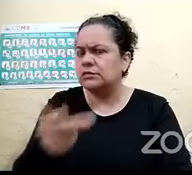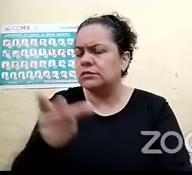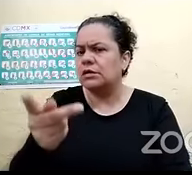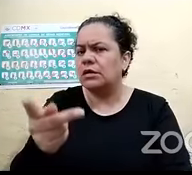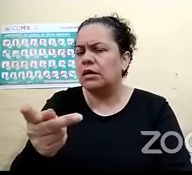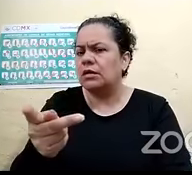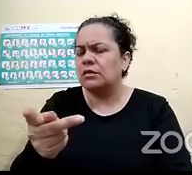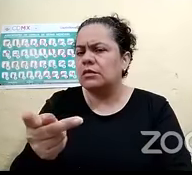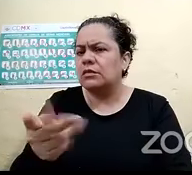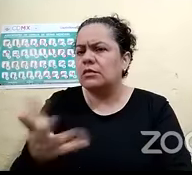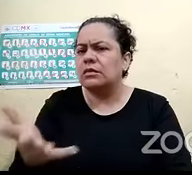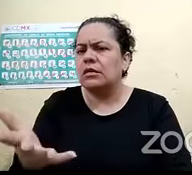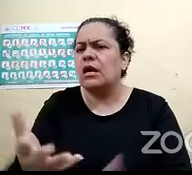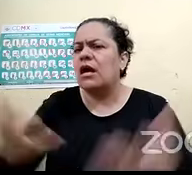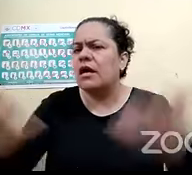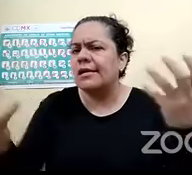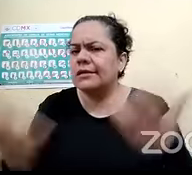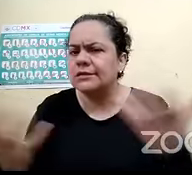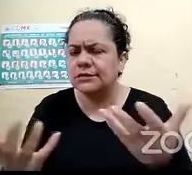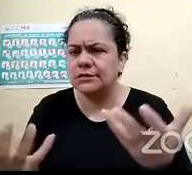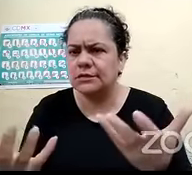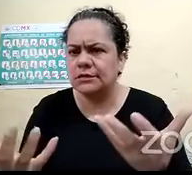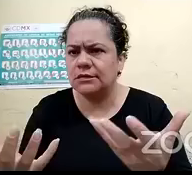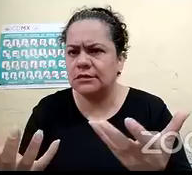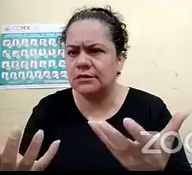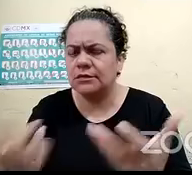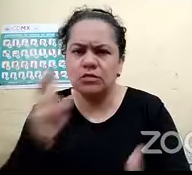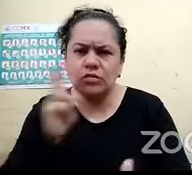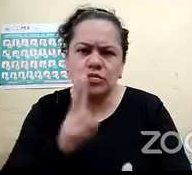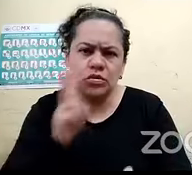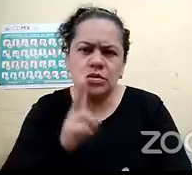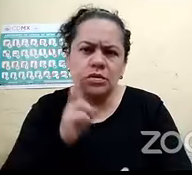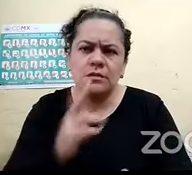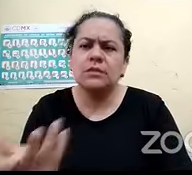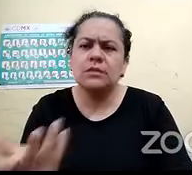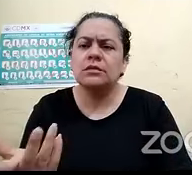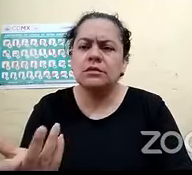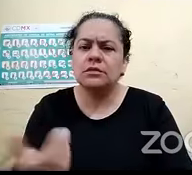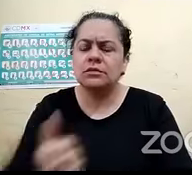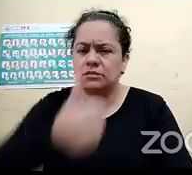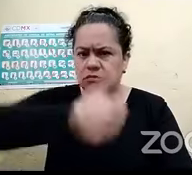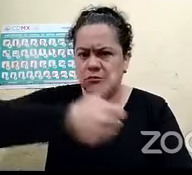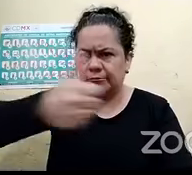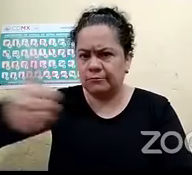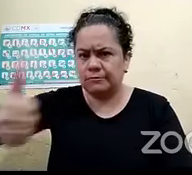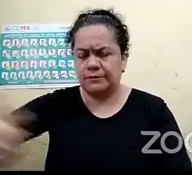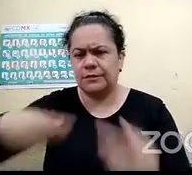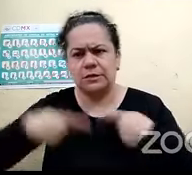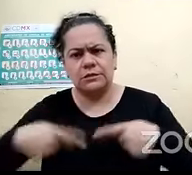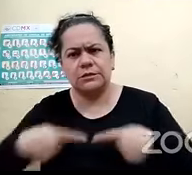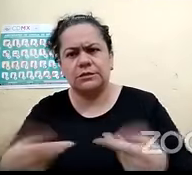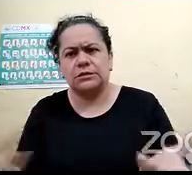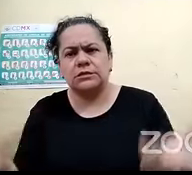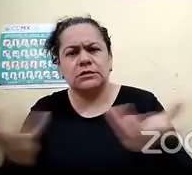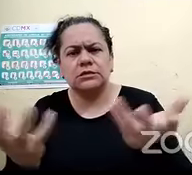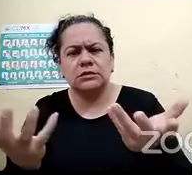va a ser cómo se va a llevar a cabo cuál es el papel que va a jugar cada uno de nosotros ¿no está en tu caso Eneida?